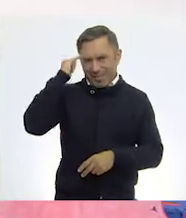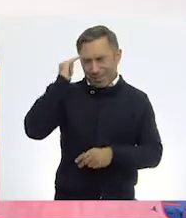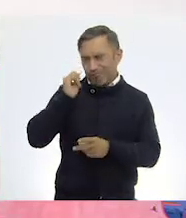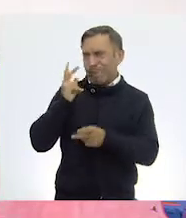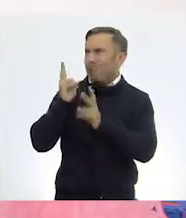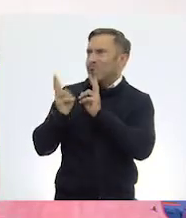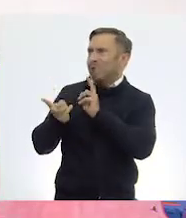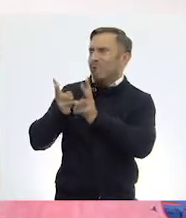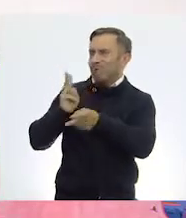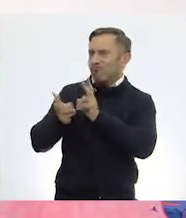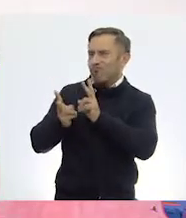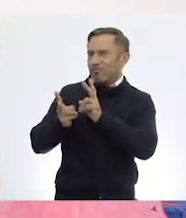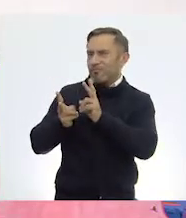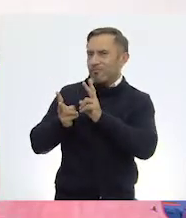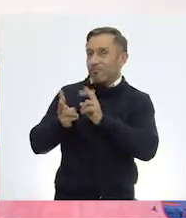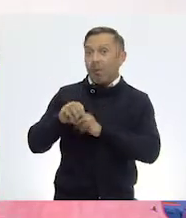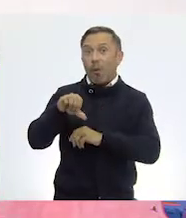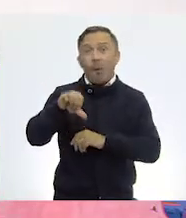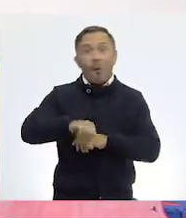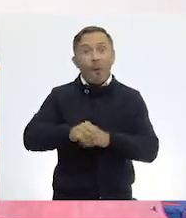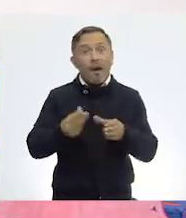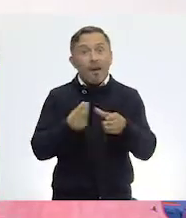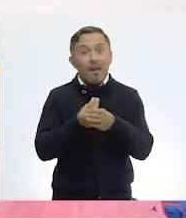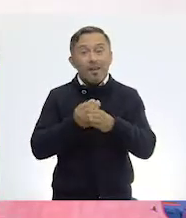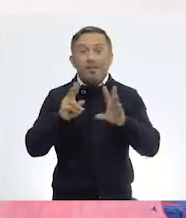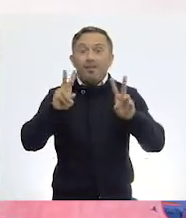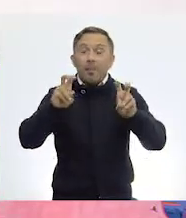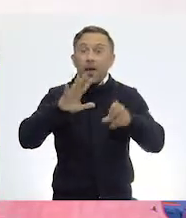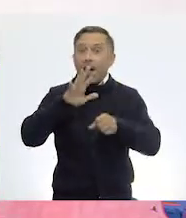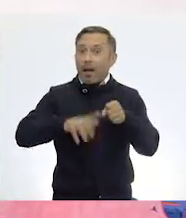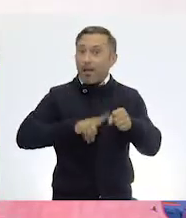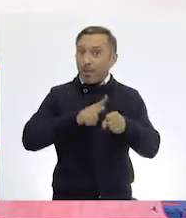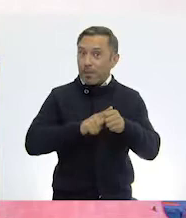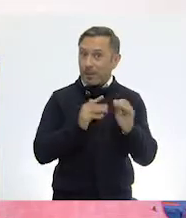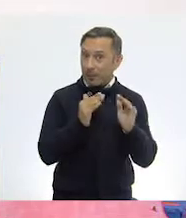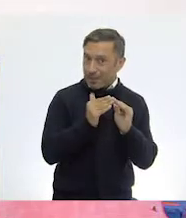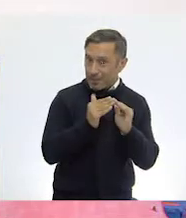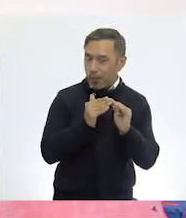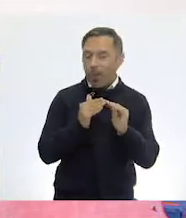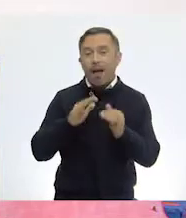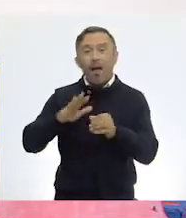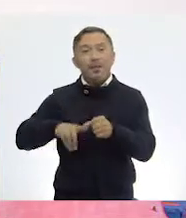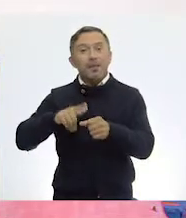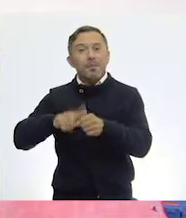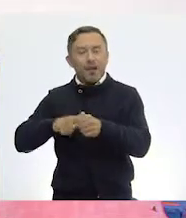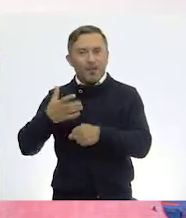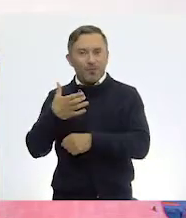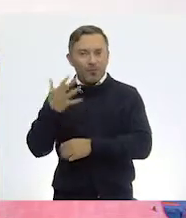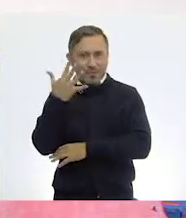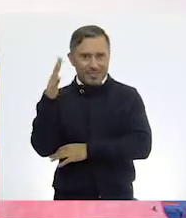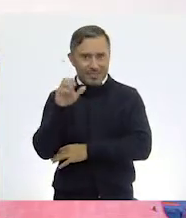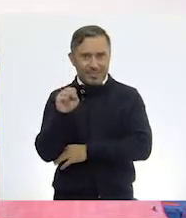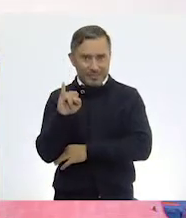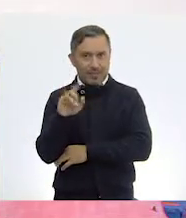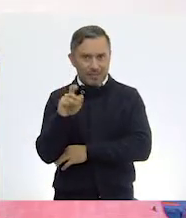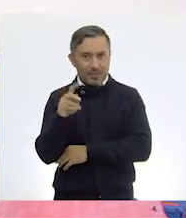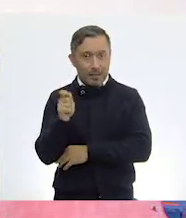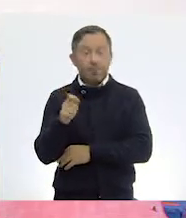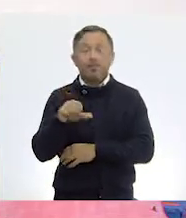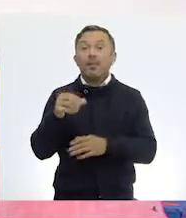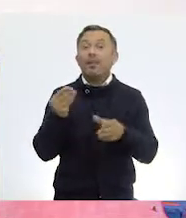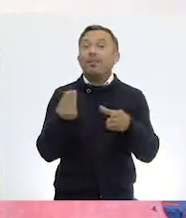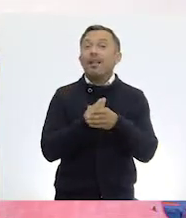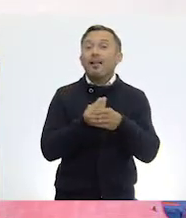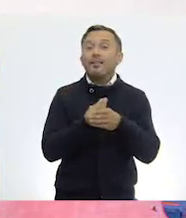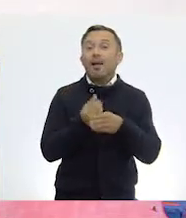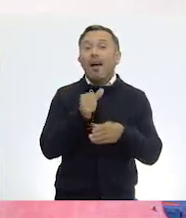Por hoy, hemos terminado con animales domésticos y silvestres en la asignatura Conocimiento del Medio para las Niñas